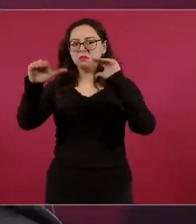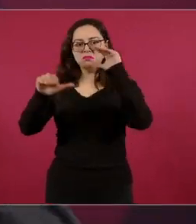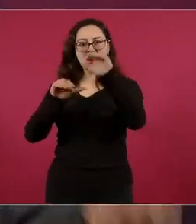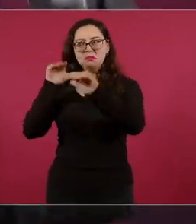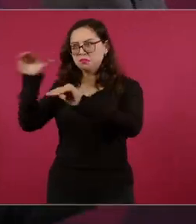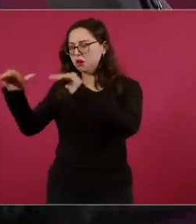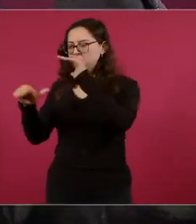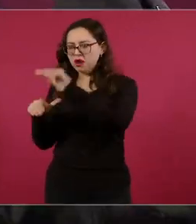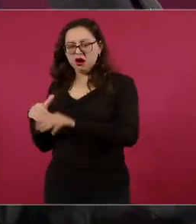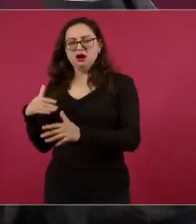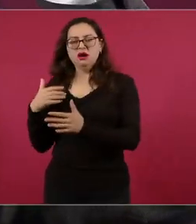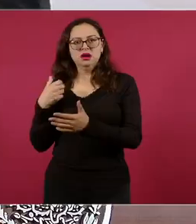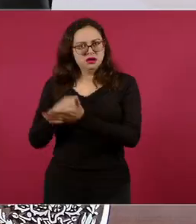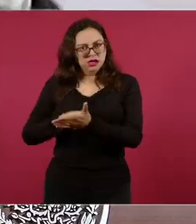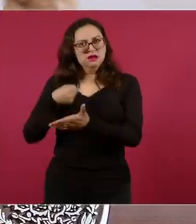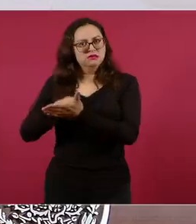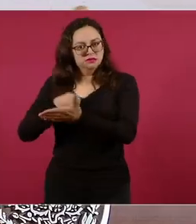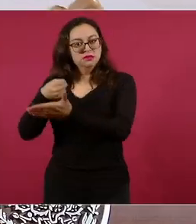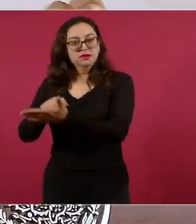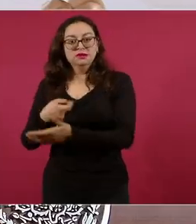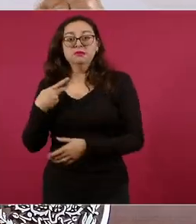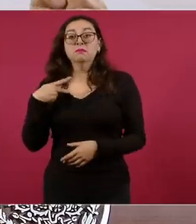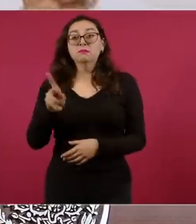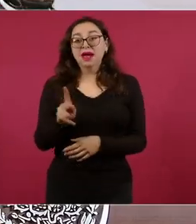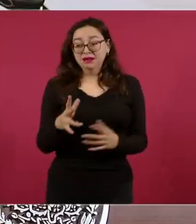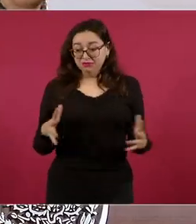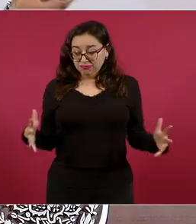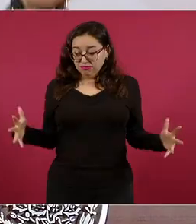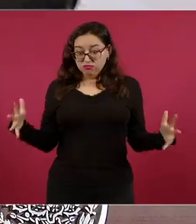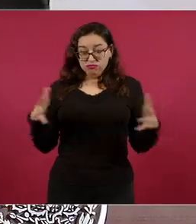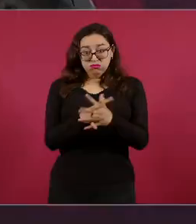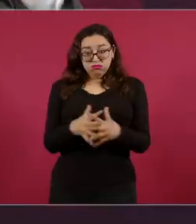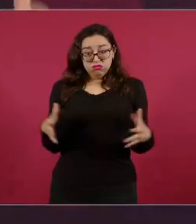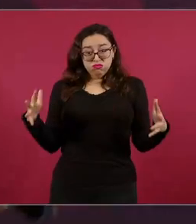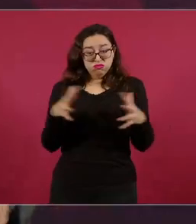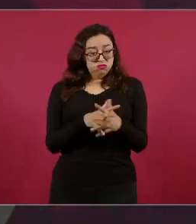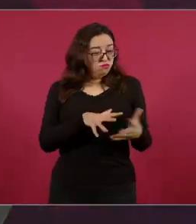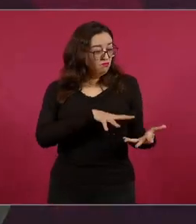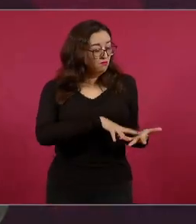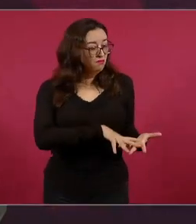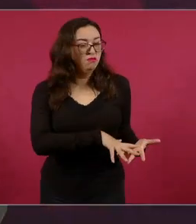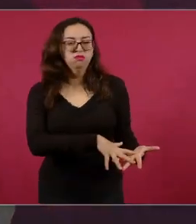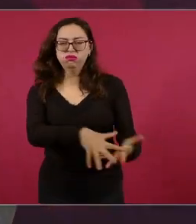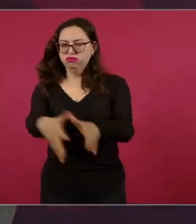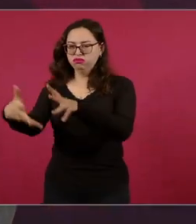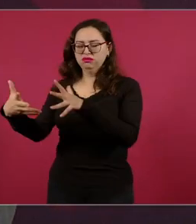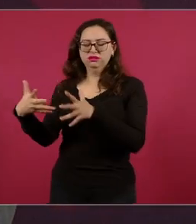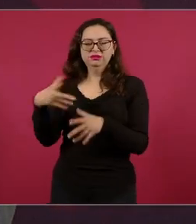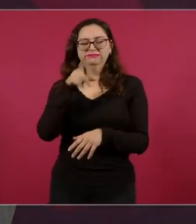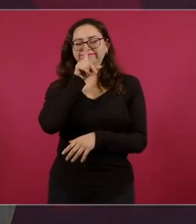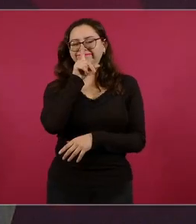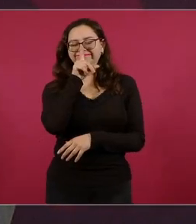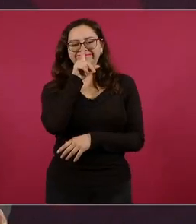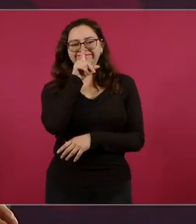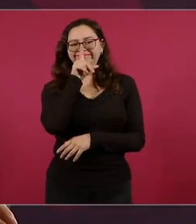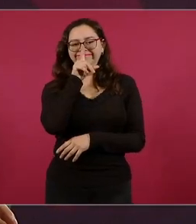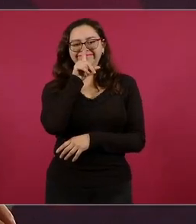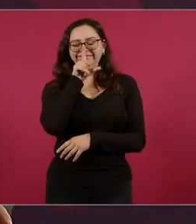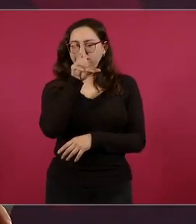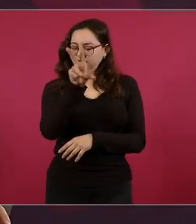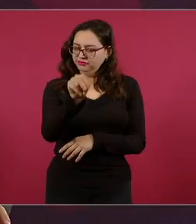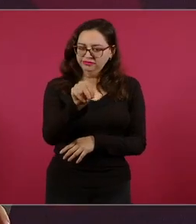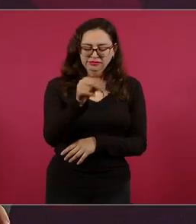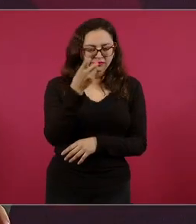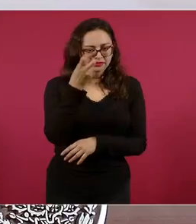no comenzar la confrontación y la violencia, eso no, esperar.